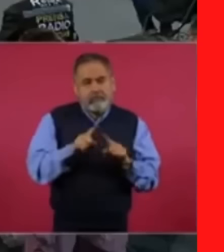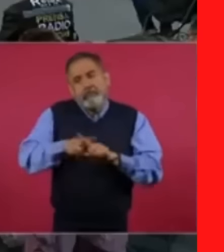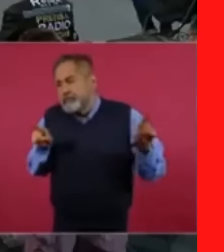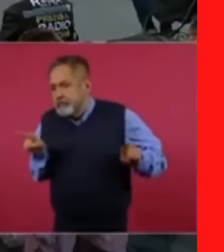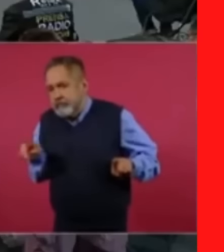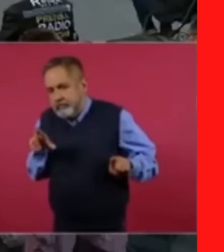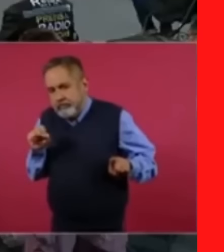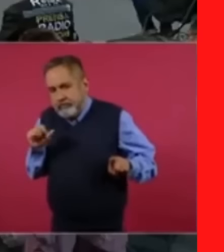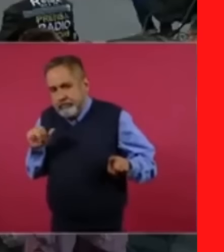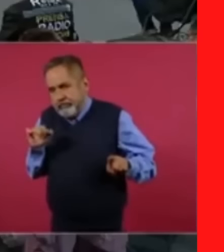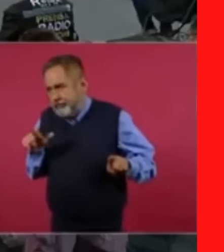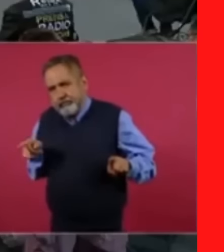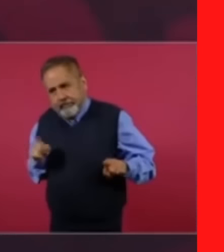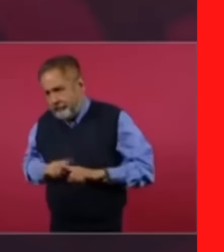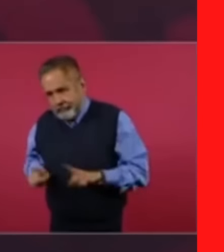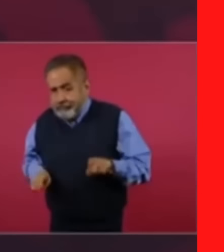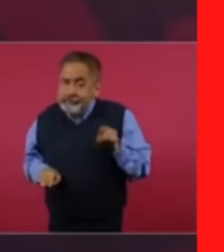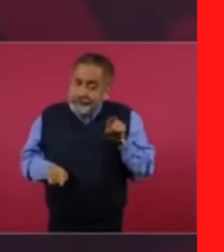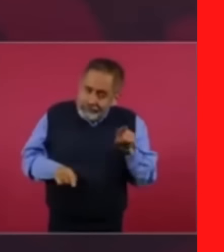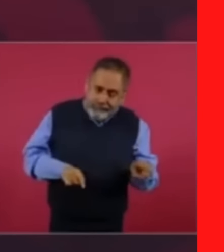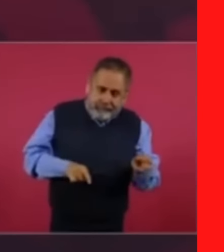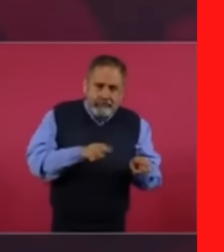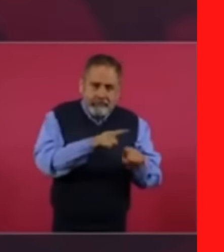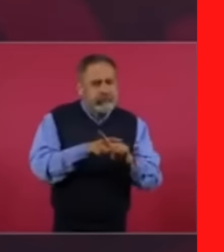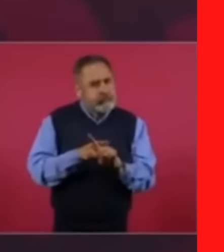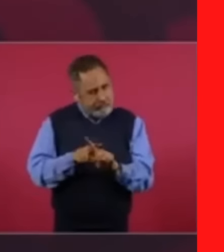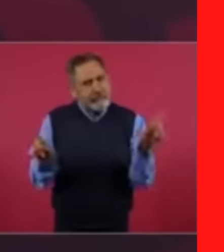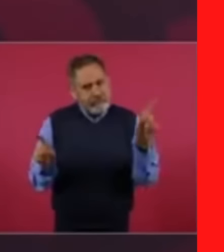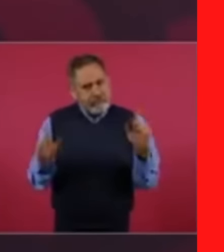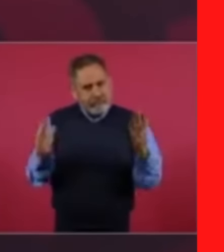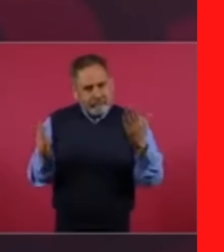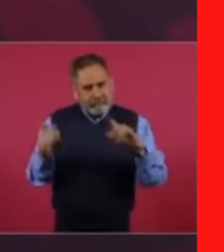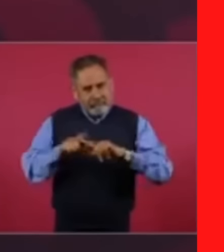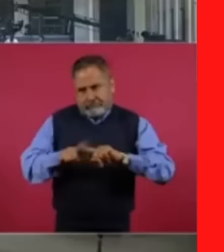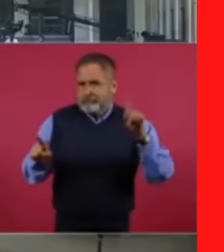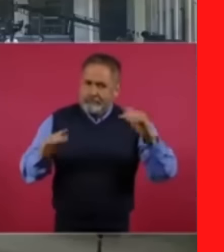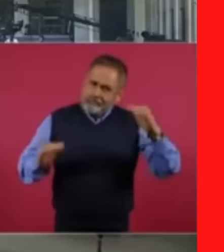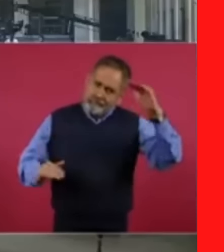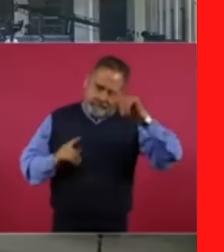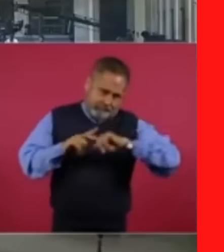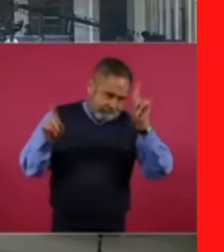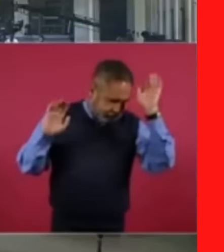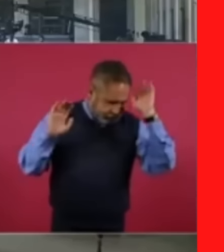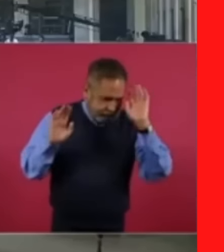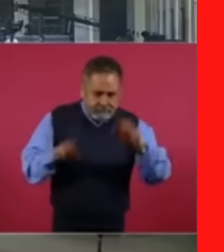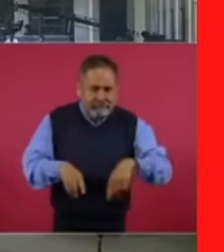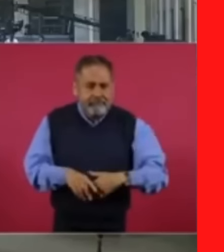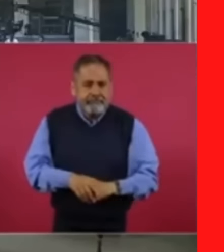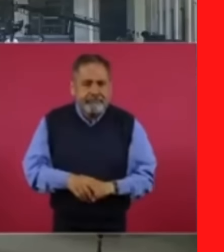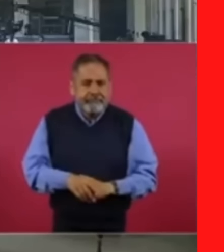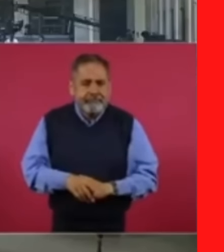Dijela, porque si hay un poco de diferencia, cuando